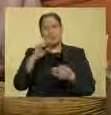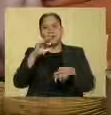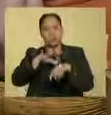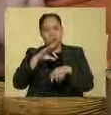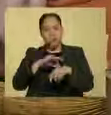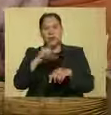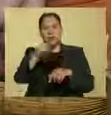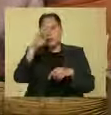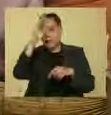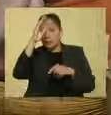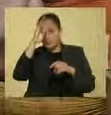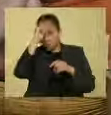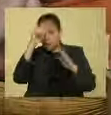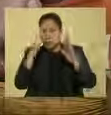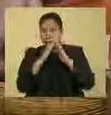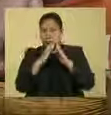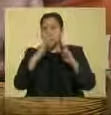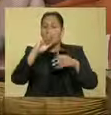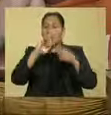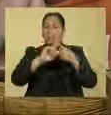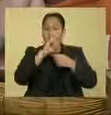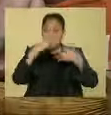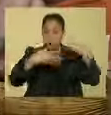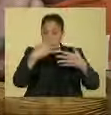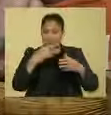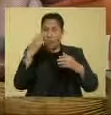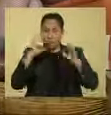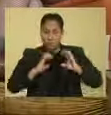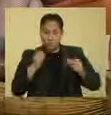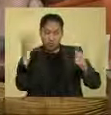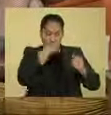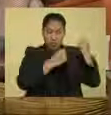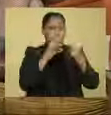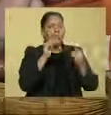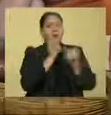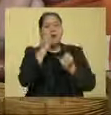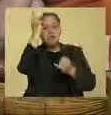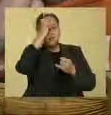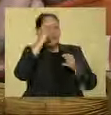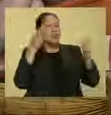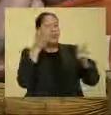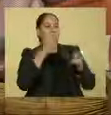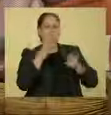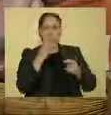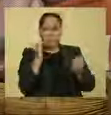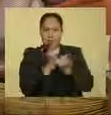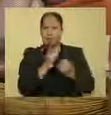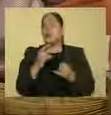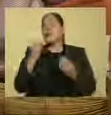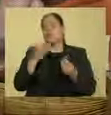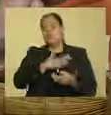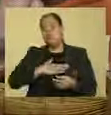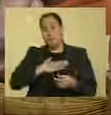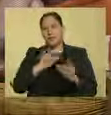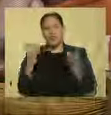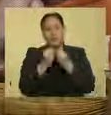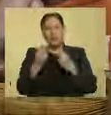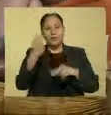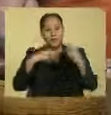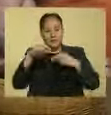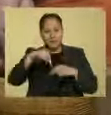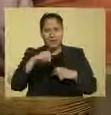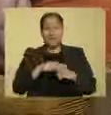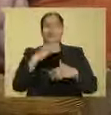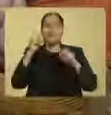Recuerden que no nada más la violencia es física, sino también psicológica. Así es. Muchísimas gracias, doctor. Al contrario, un placer, como siempre, estar con ustedes. Nos